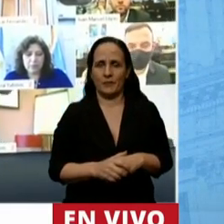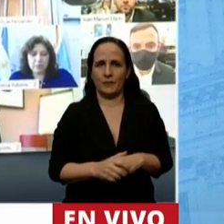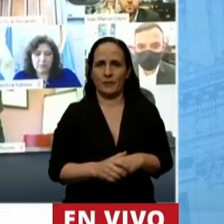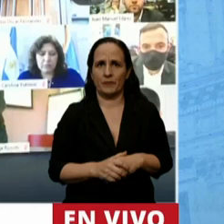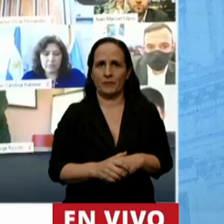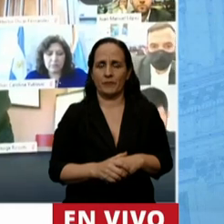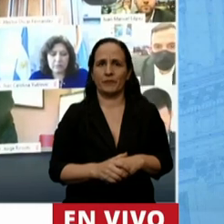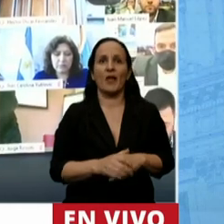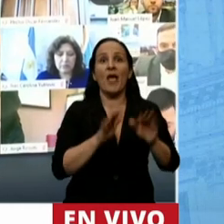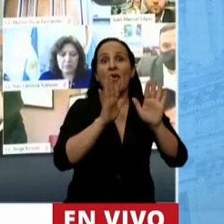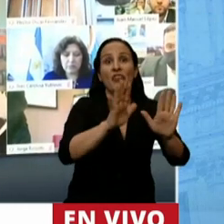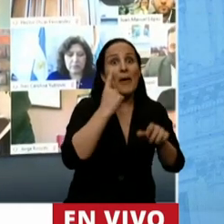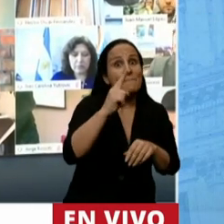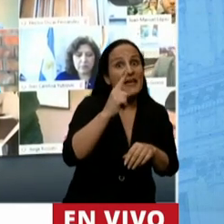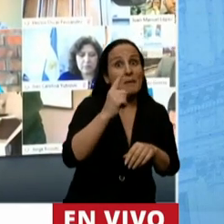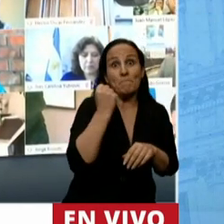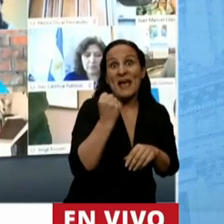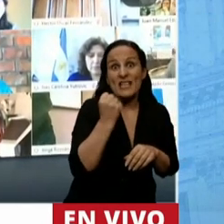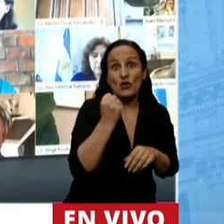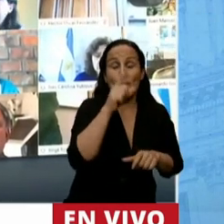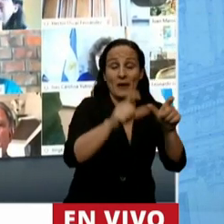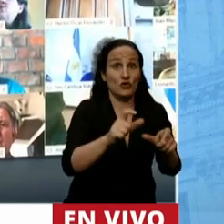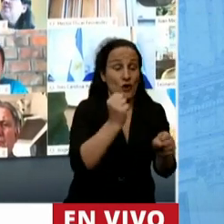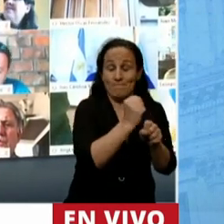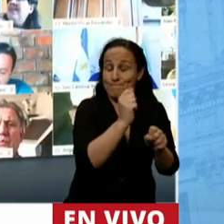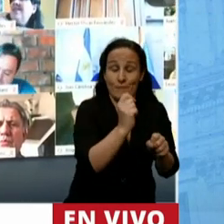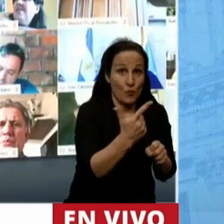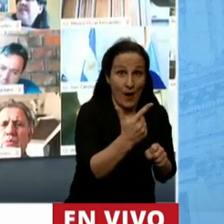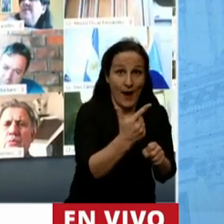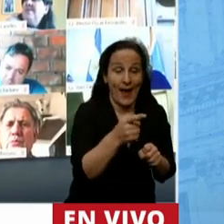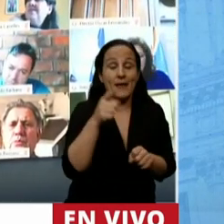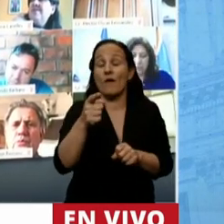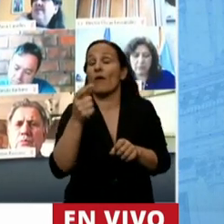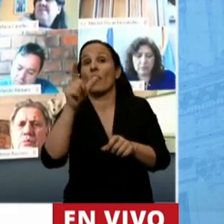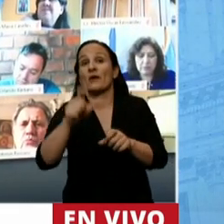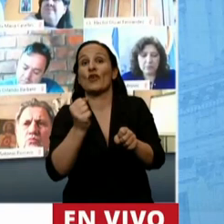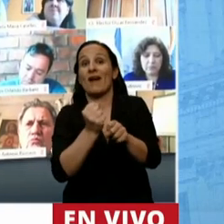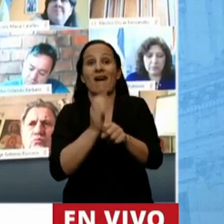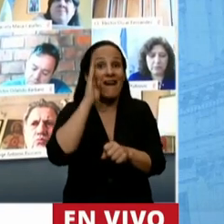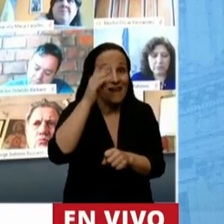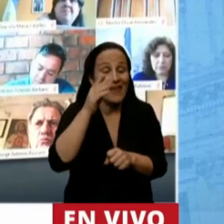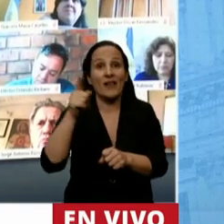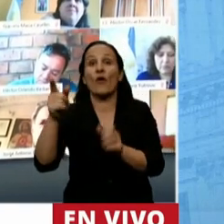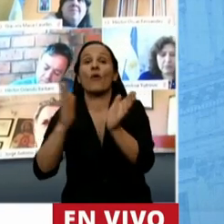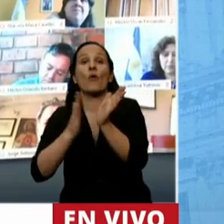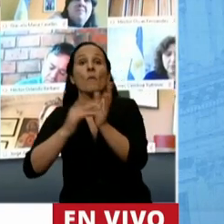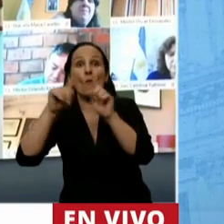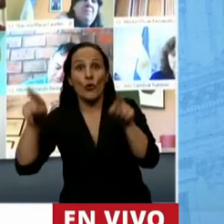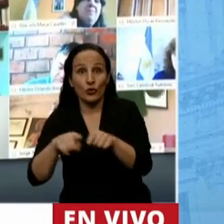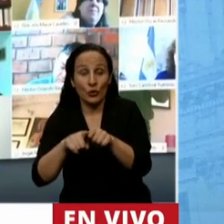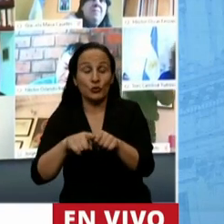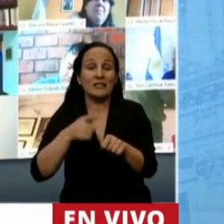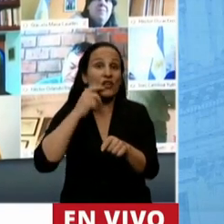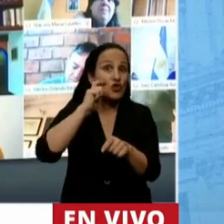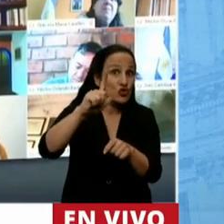10.000 pesos para desocupados trabajadores de la economía informal monotributistas sociales